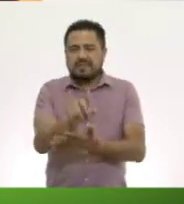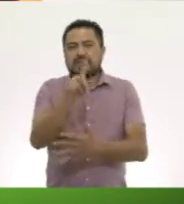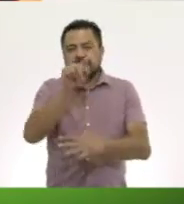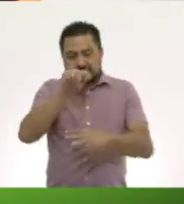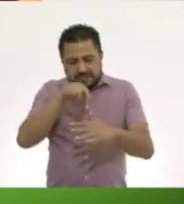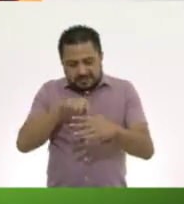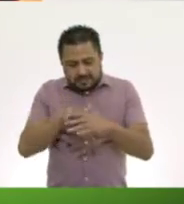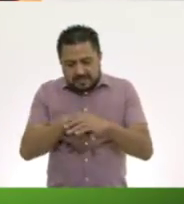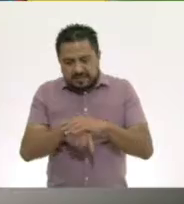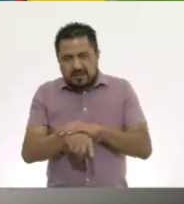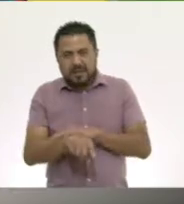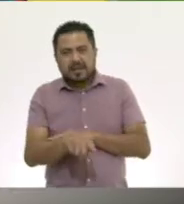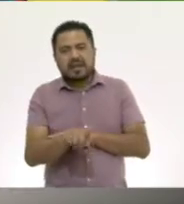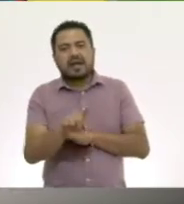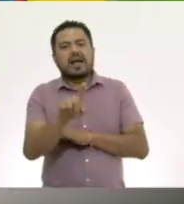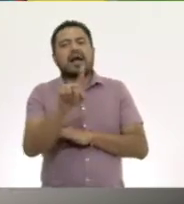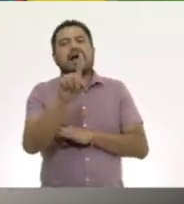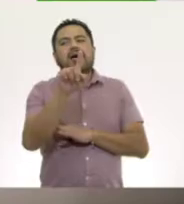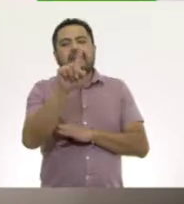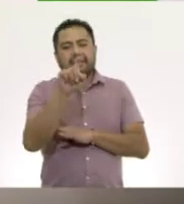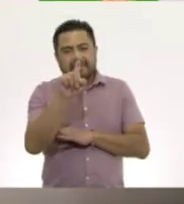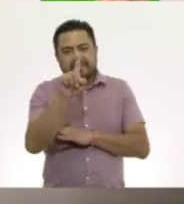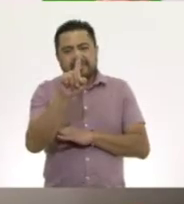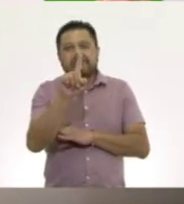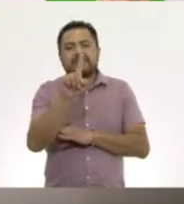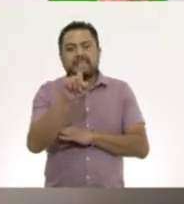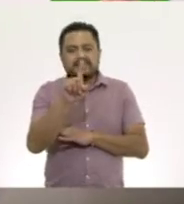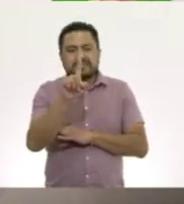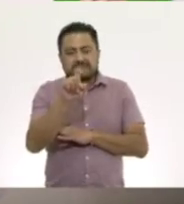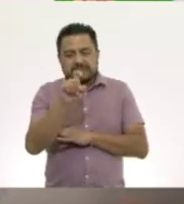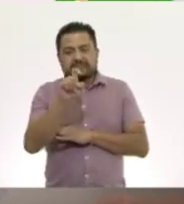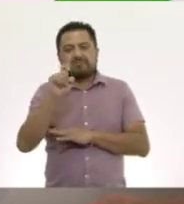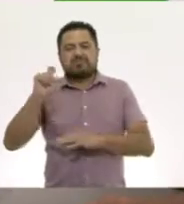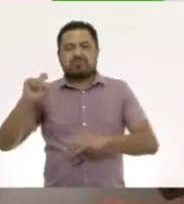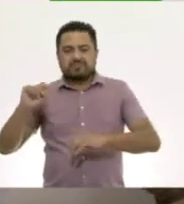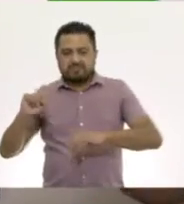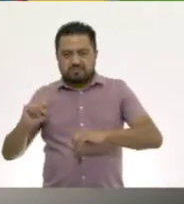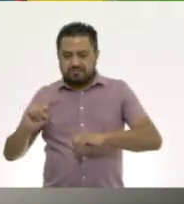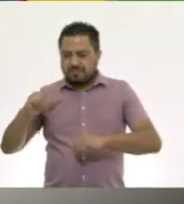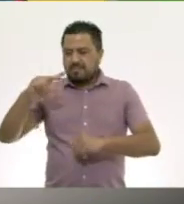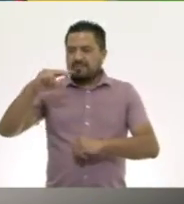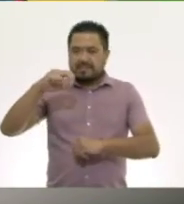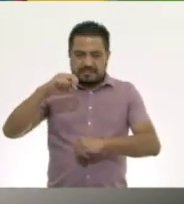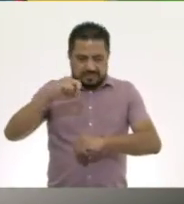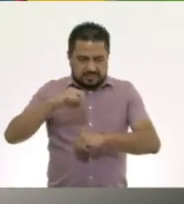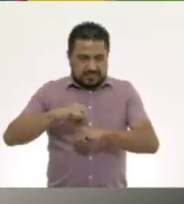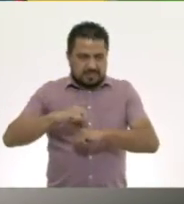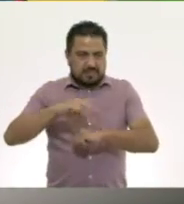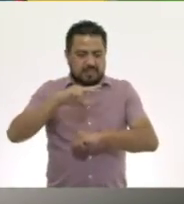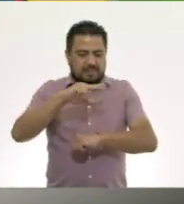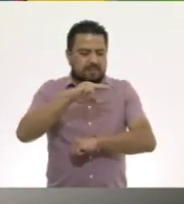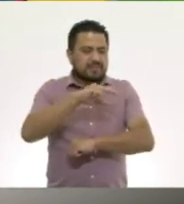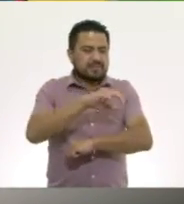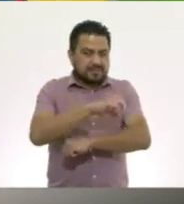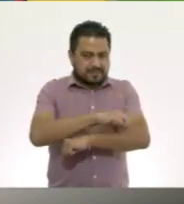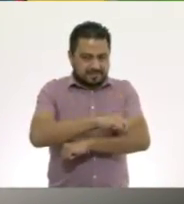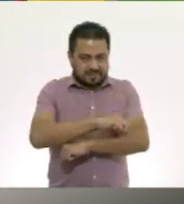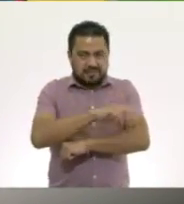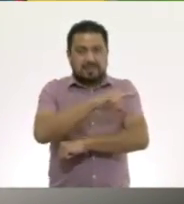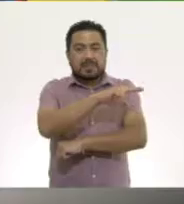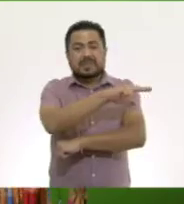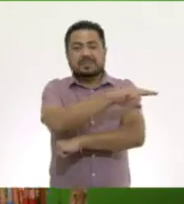debajo del agua. Cucú, cucú, pasó un caballero.